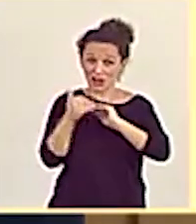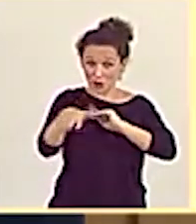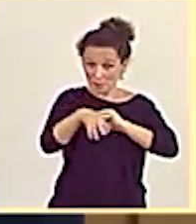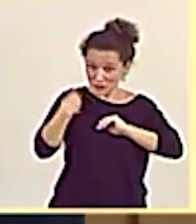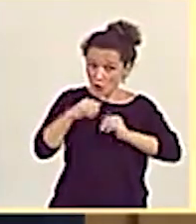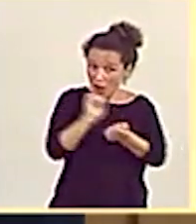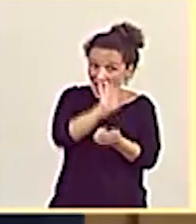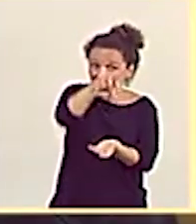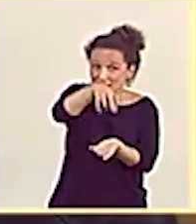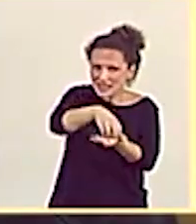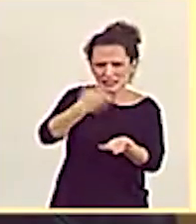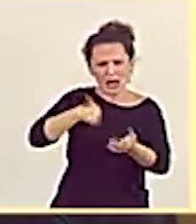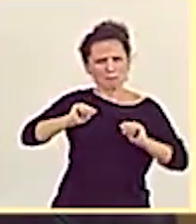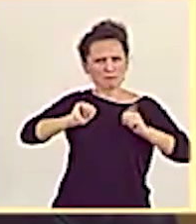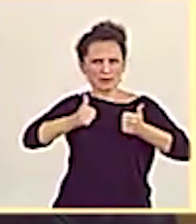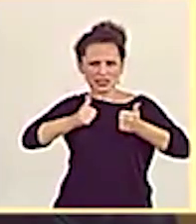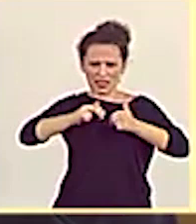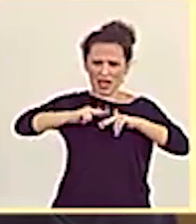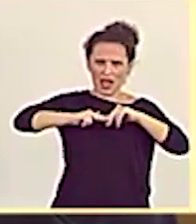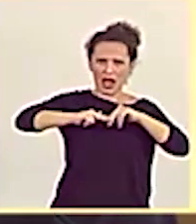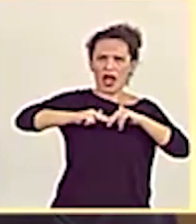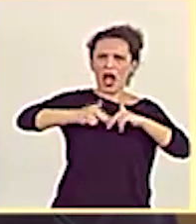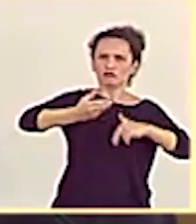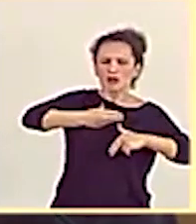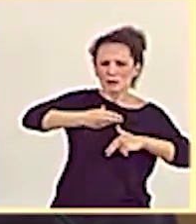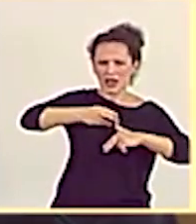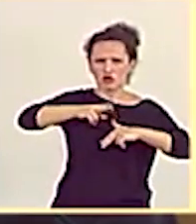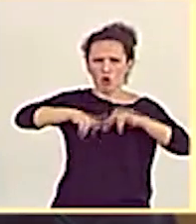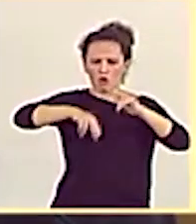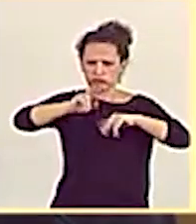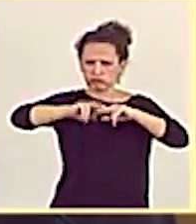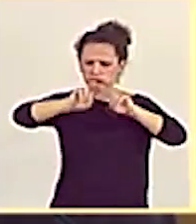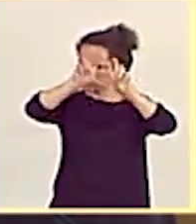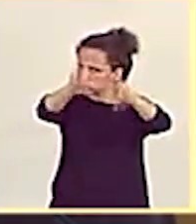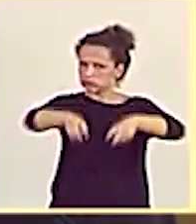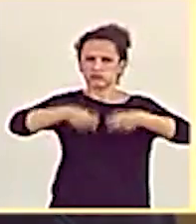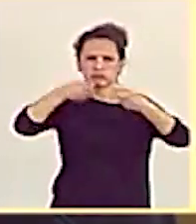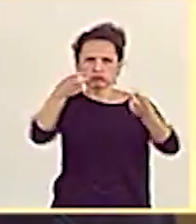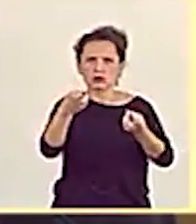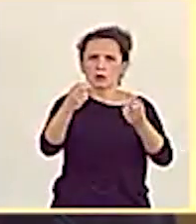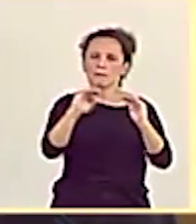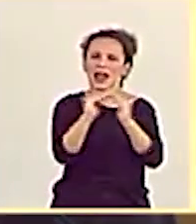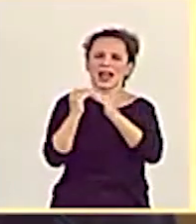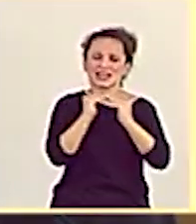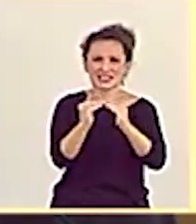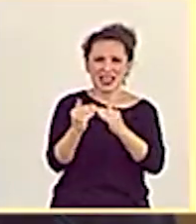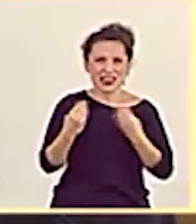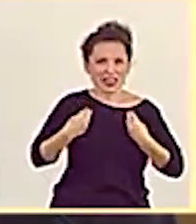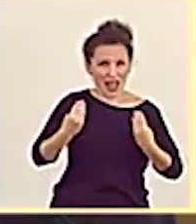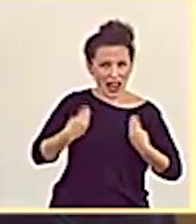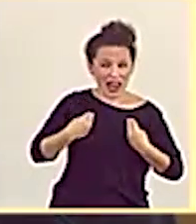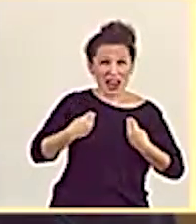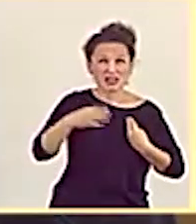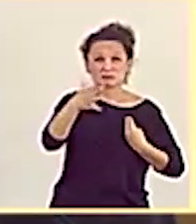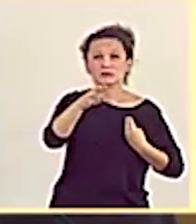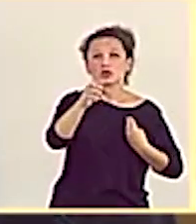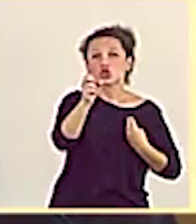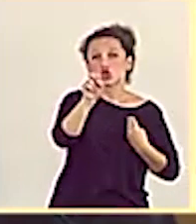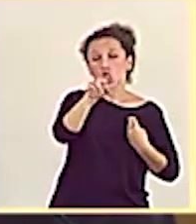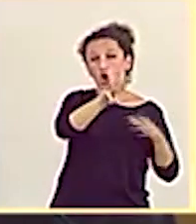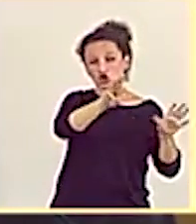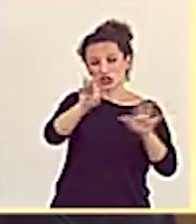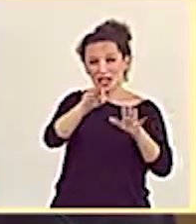el Ayuntamiento ha desarrollado ya una primera fase de una profunda transformación urbana y residencial. En total, se han construido más de 800